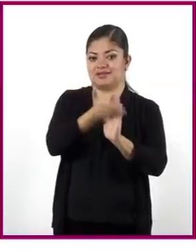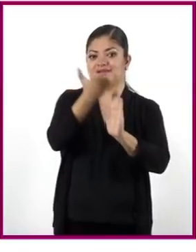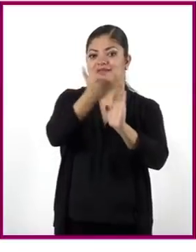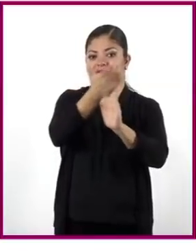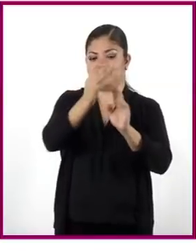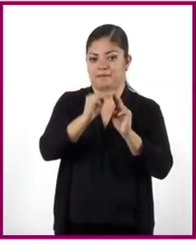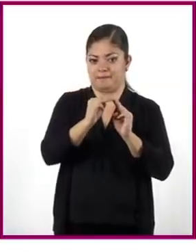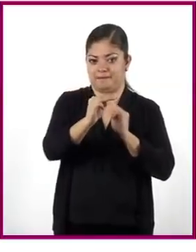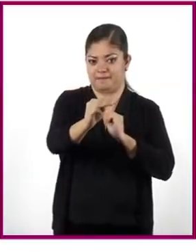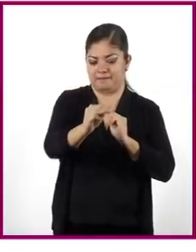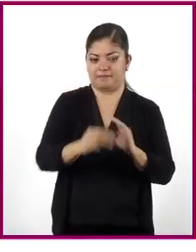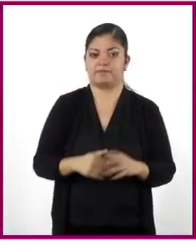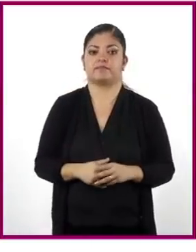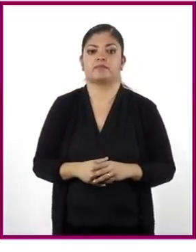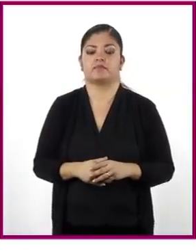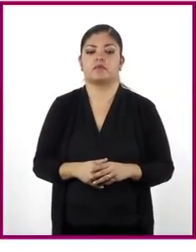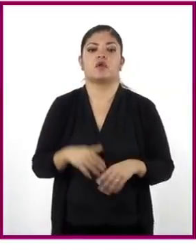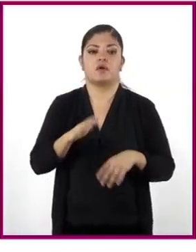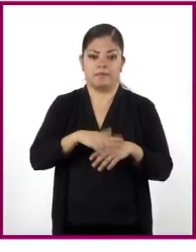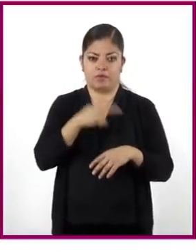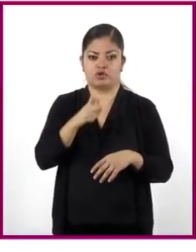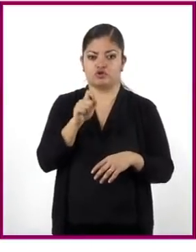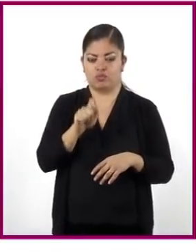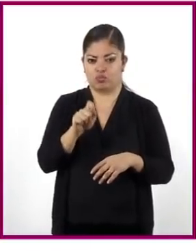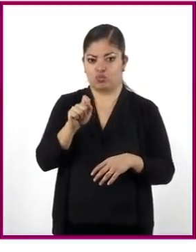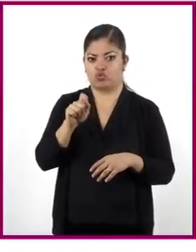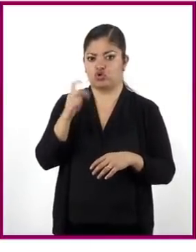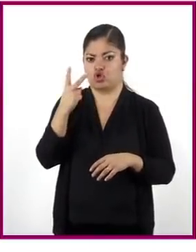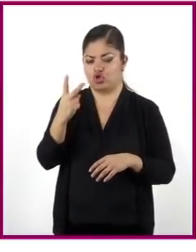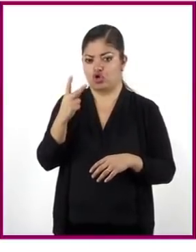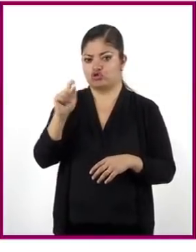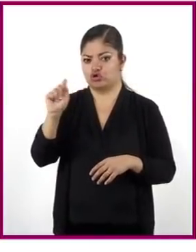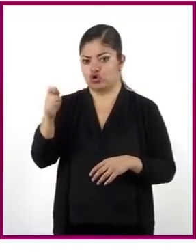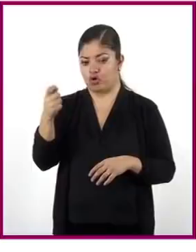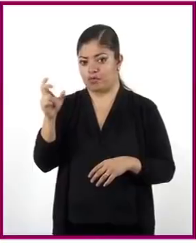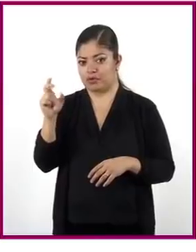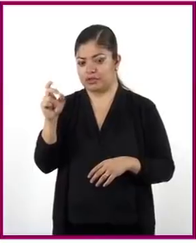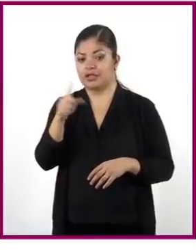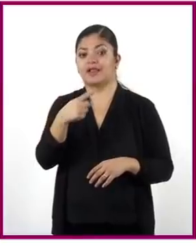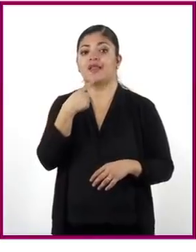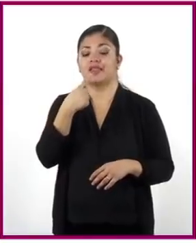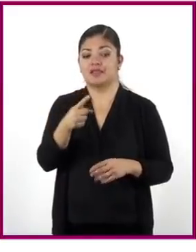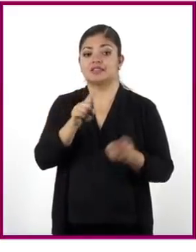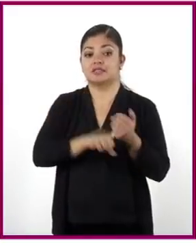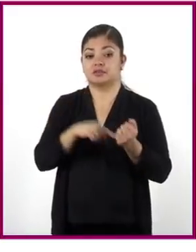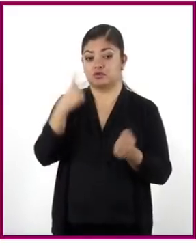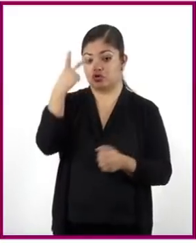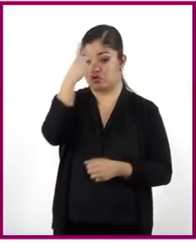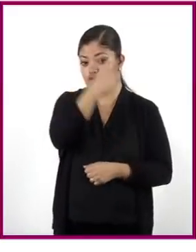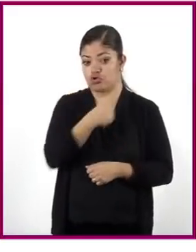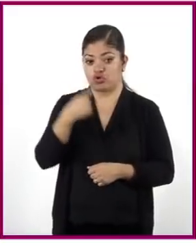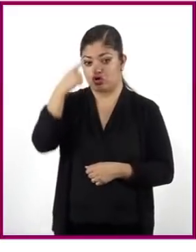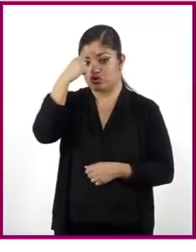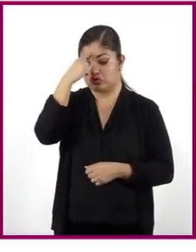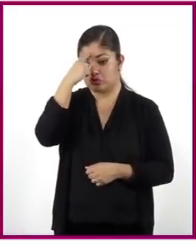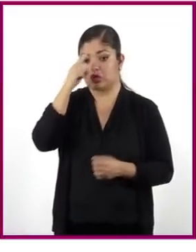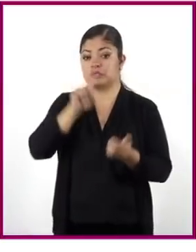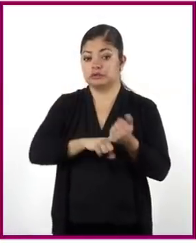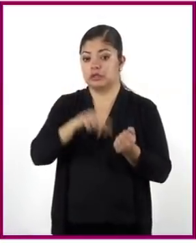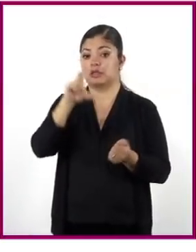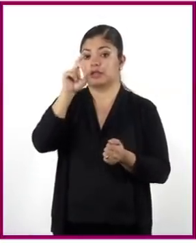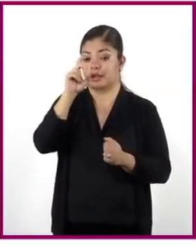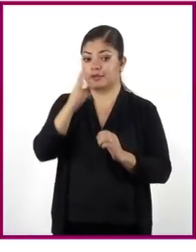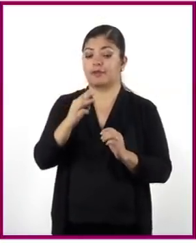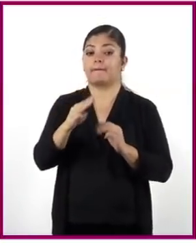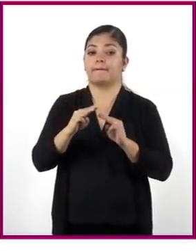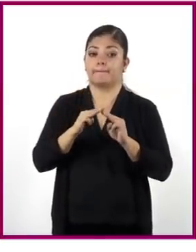metros de cercado instalados. Así que el punto 2,30 nos dice o nos muestra que toma 2 horas instalar 30 metros